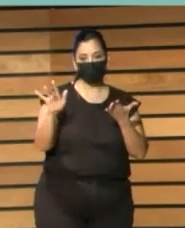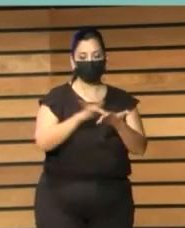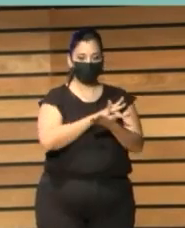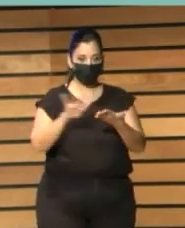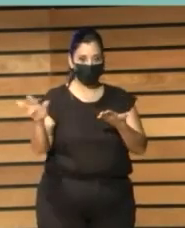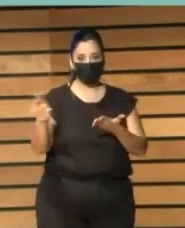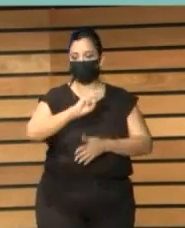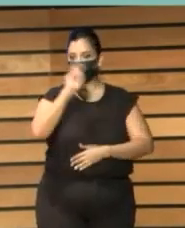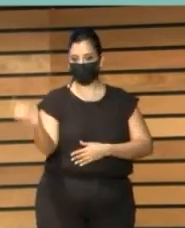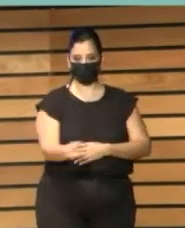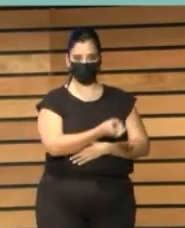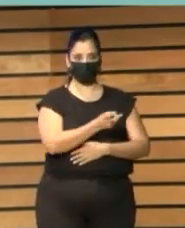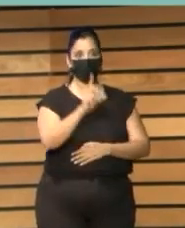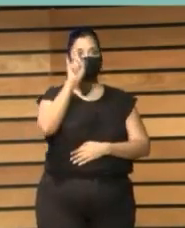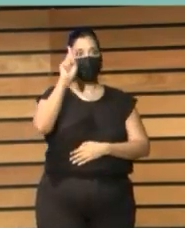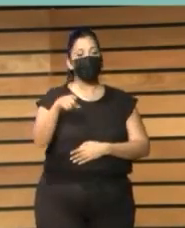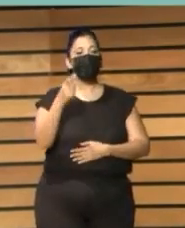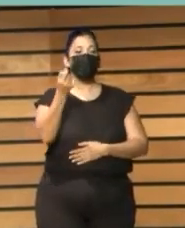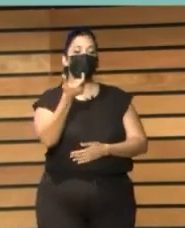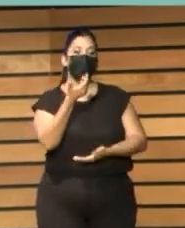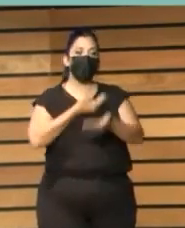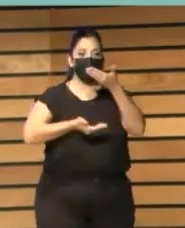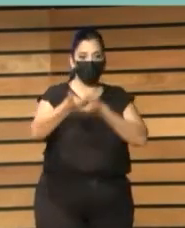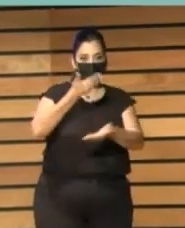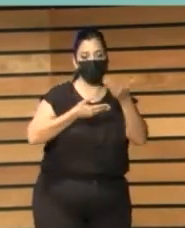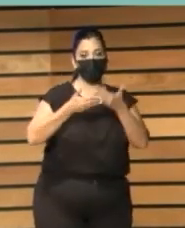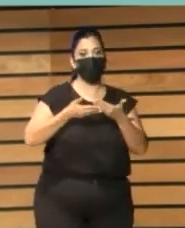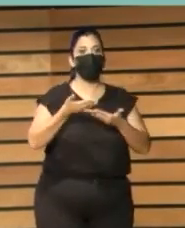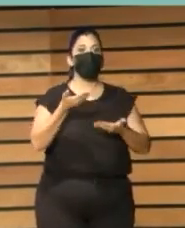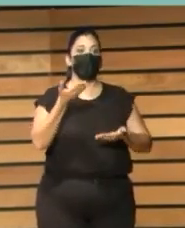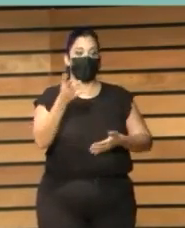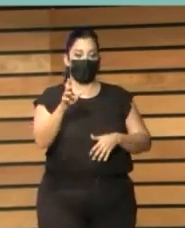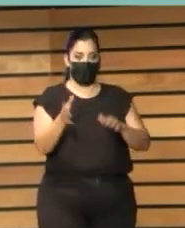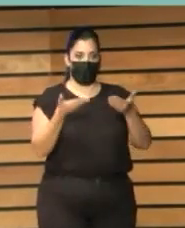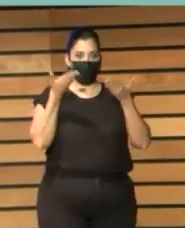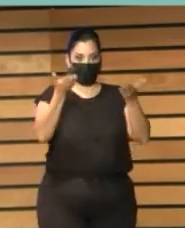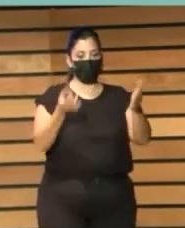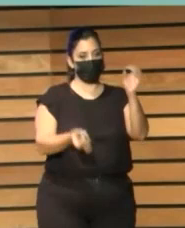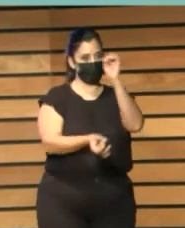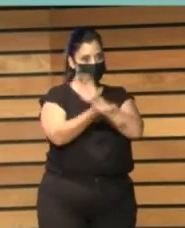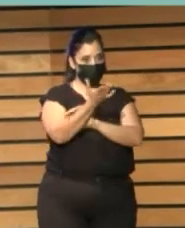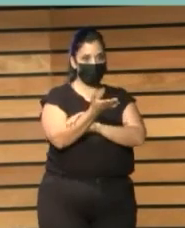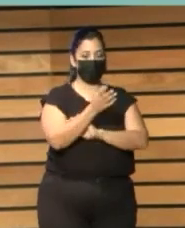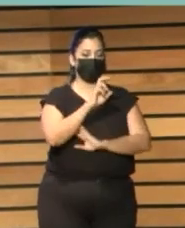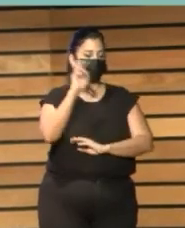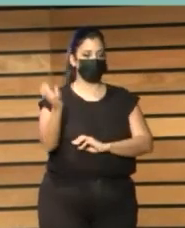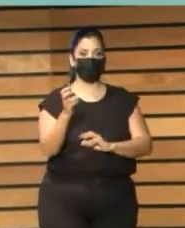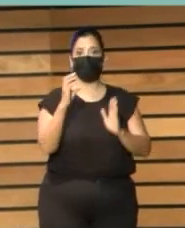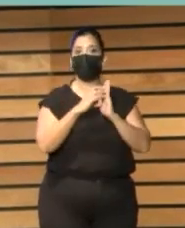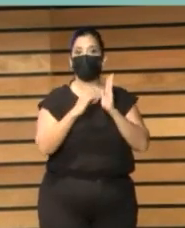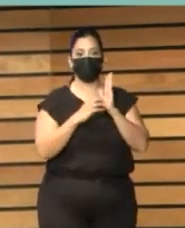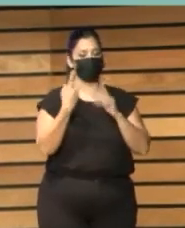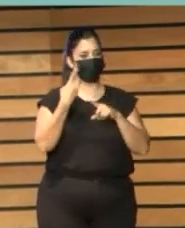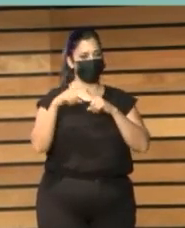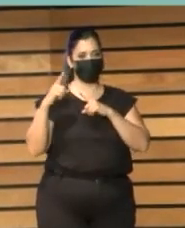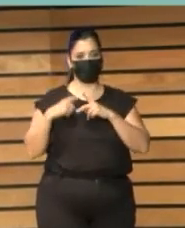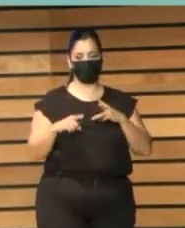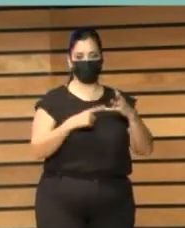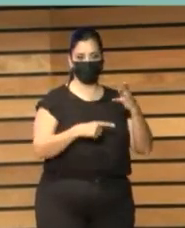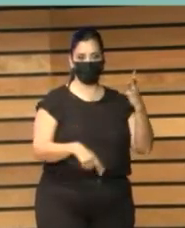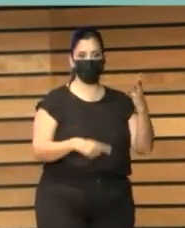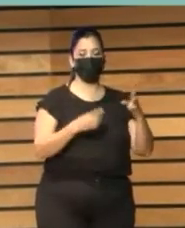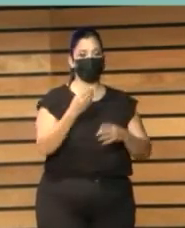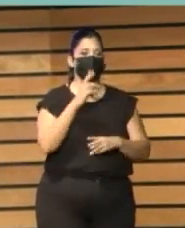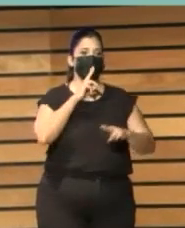Actividades de creación y colaboración, que hemos llamado E-Produce, E-Crearte, E-Voz, E-Laz, E-Programas, según los contenidos que